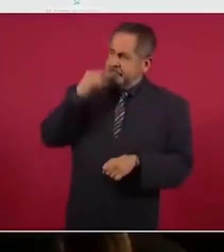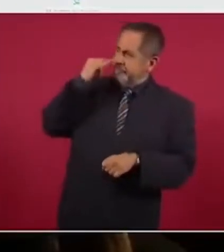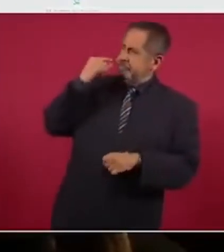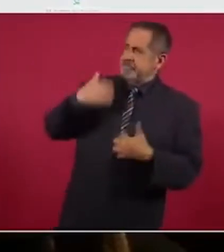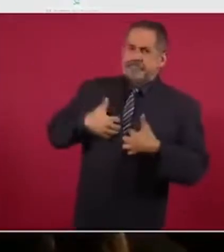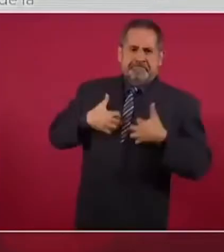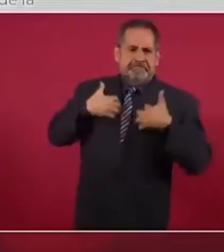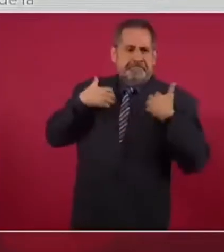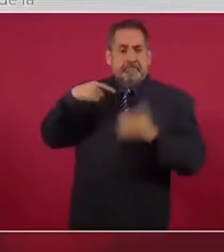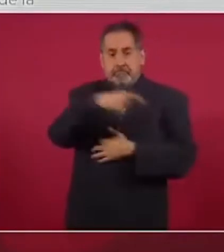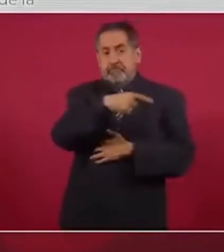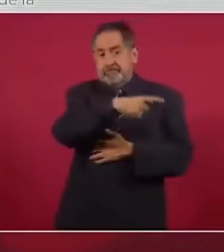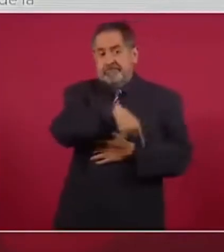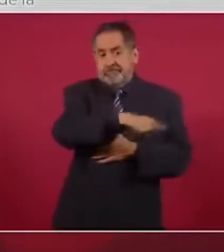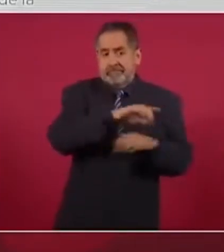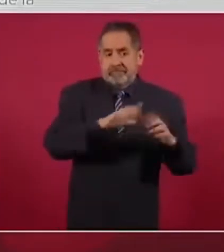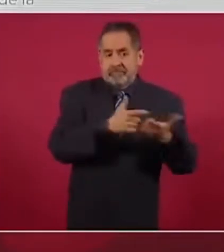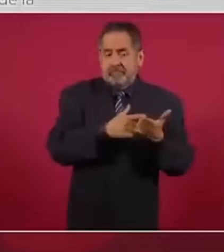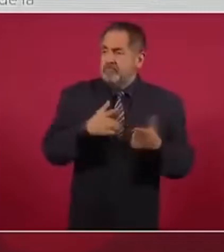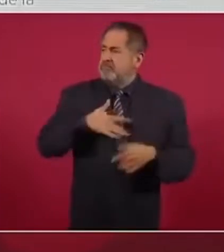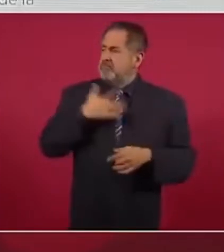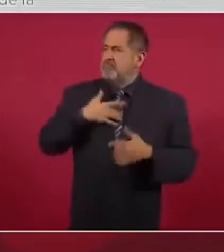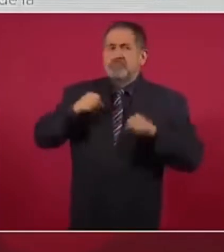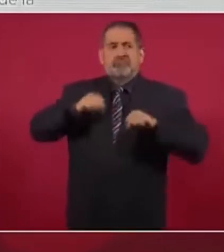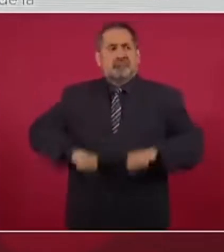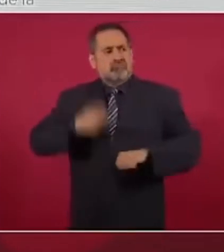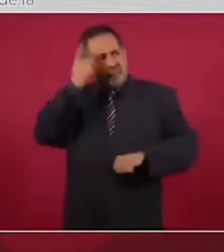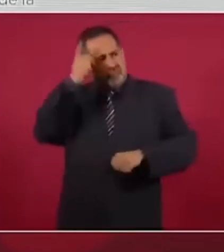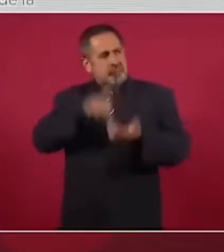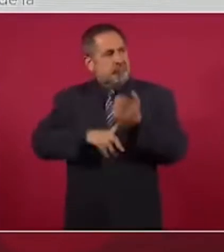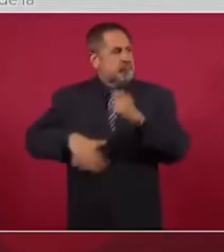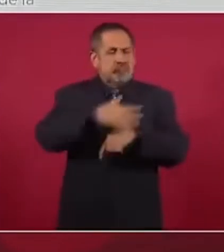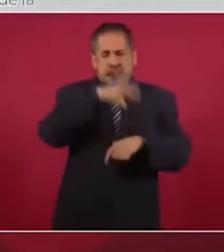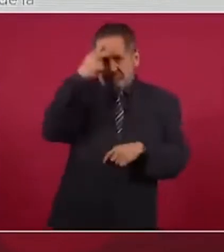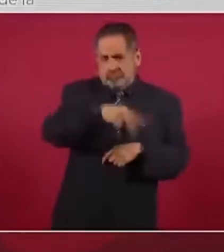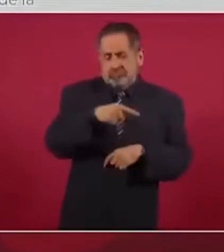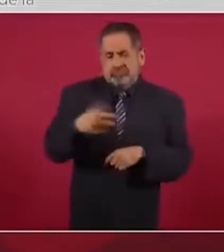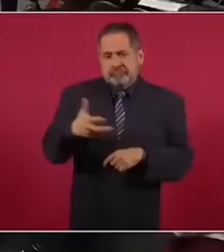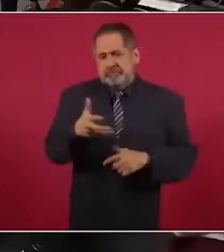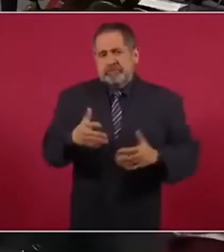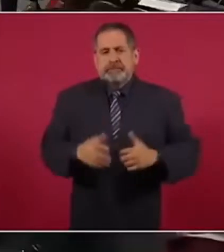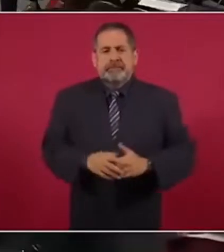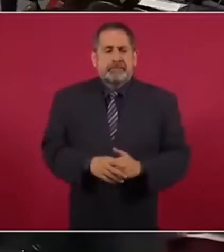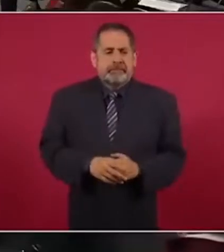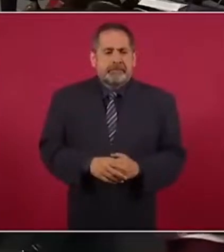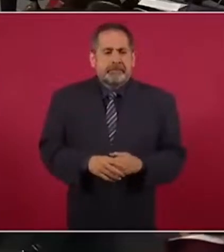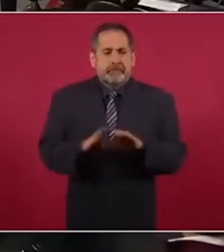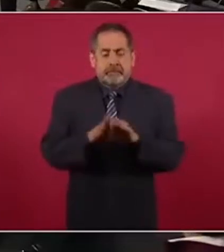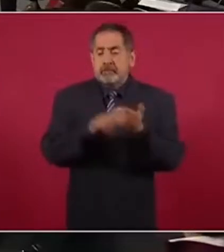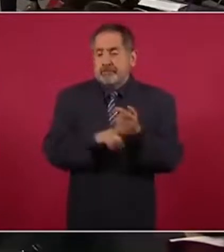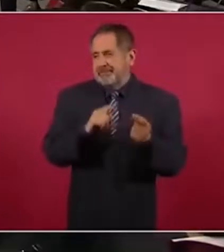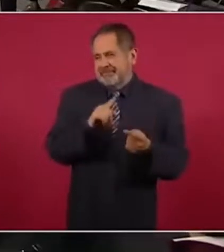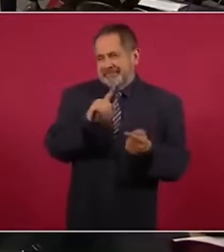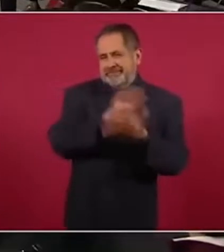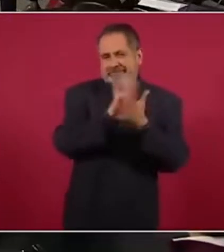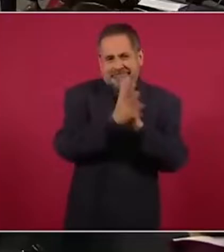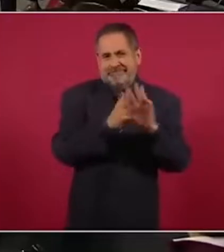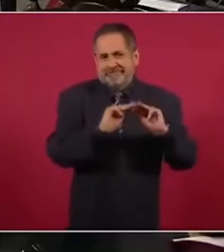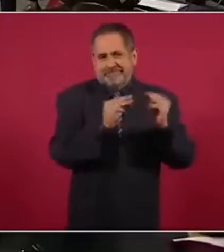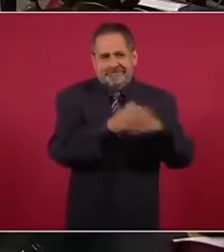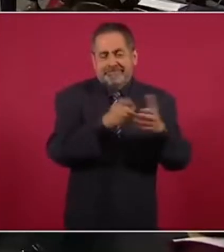porque se sentían los dueños de México y se dedicaban, que esa es la otra delincuencia,